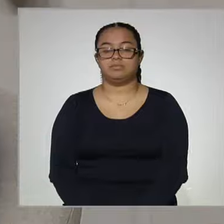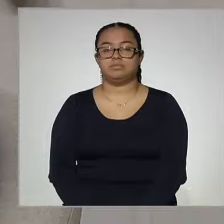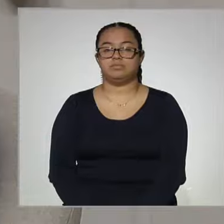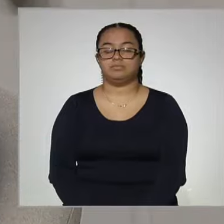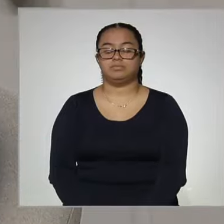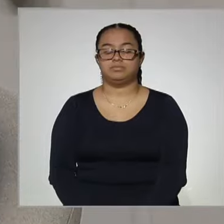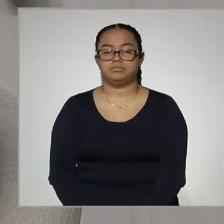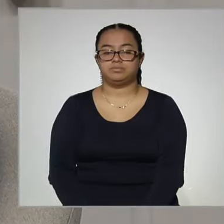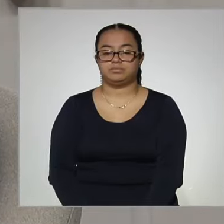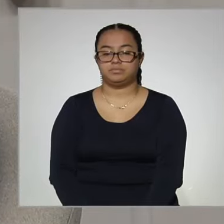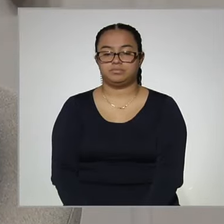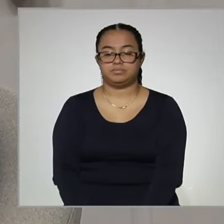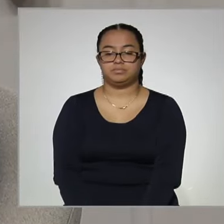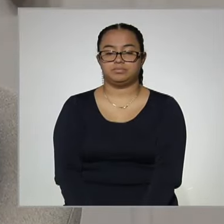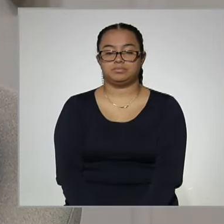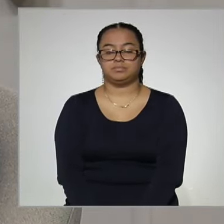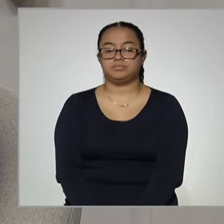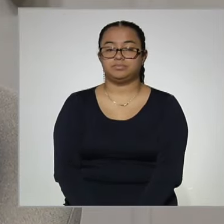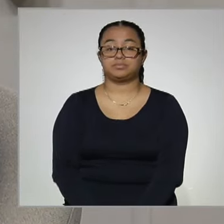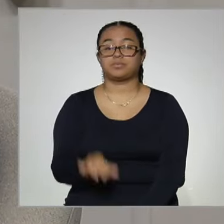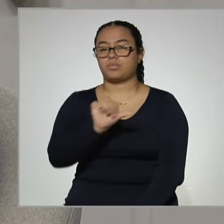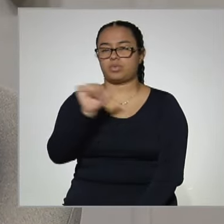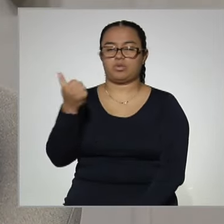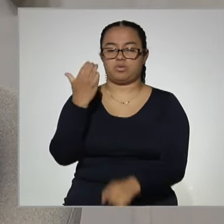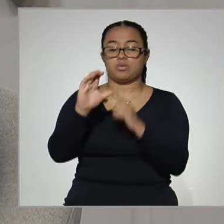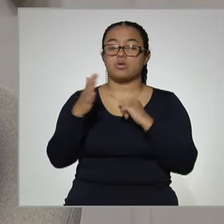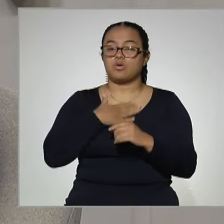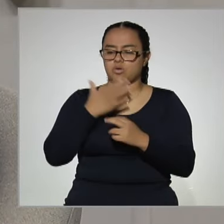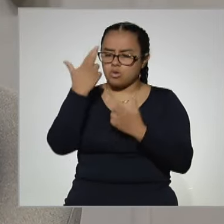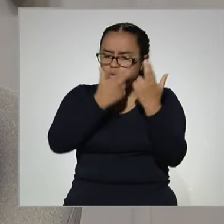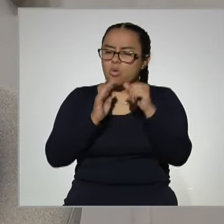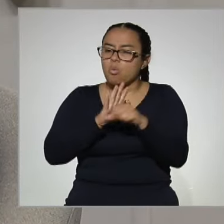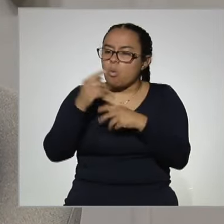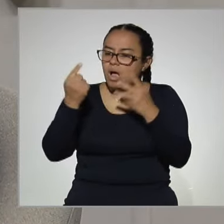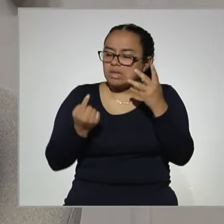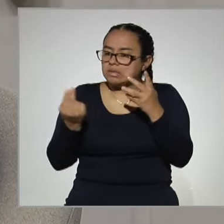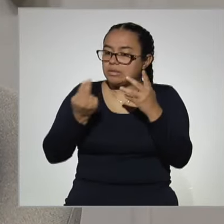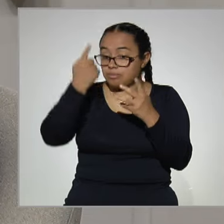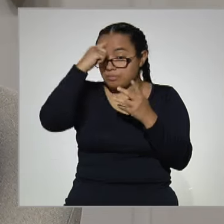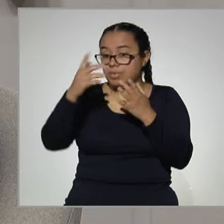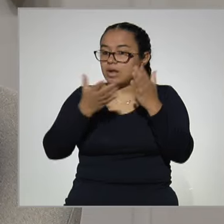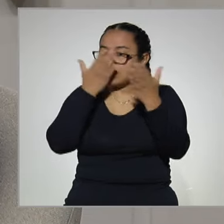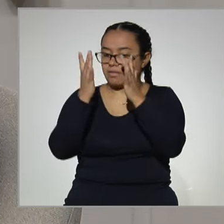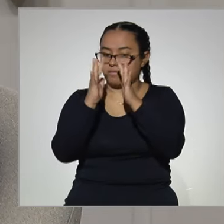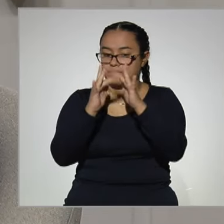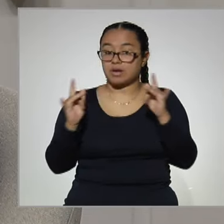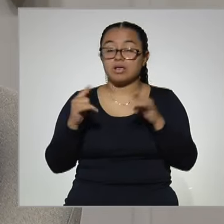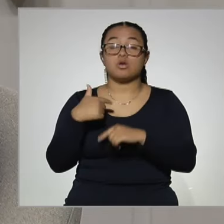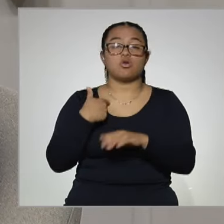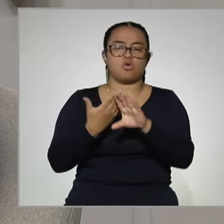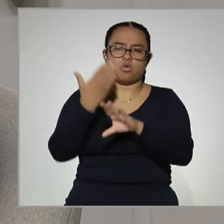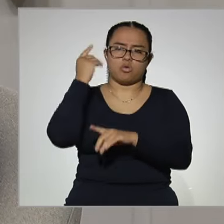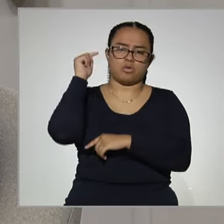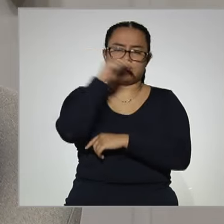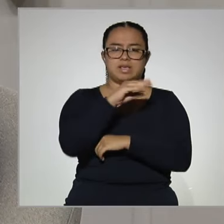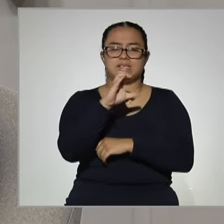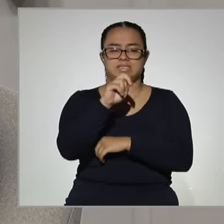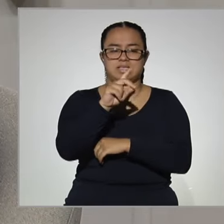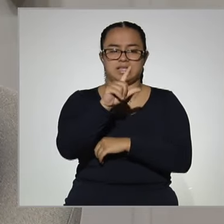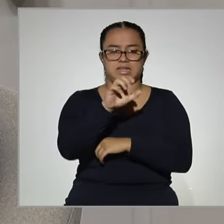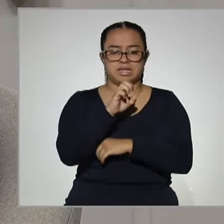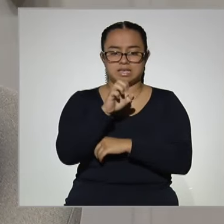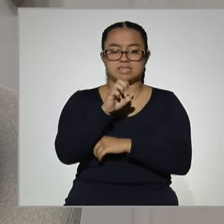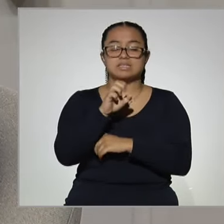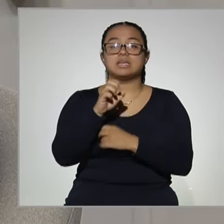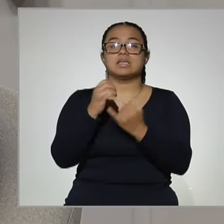Nos dice Adriana Arana, yo voy a empezar a revisar los requisitos para estudiar francés. Antes he estudiado en el CENLEX y en el CELE